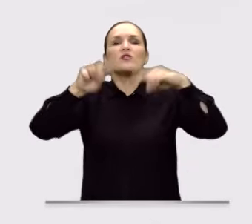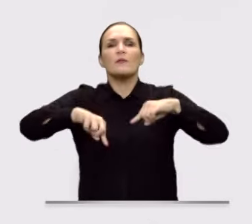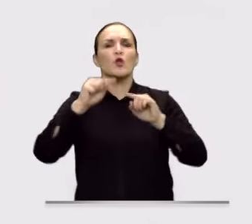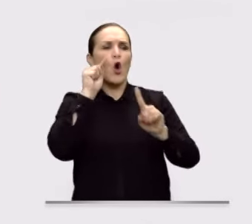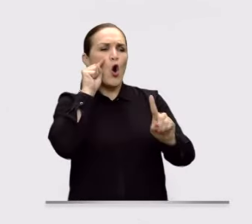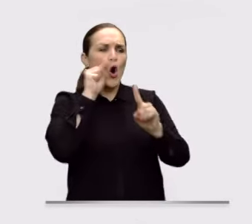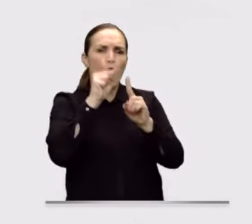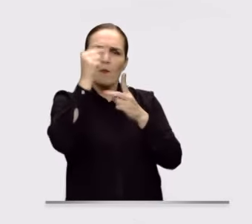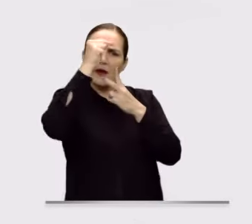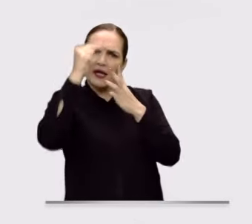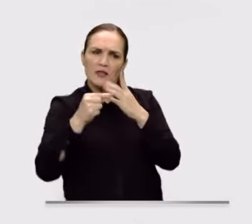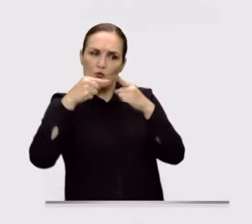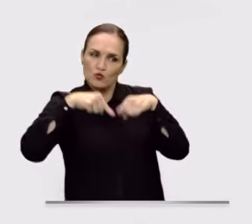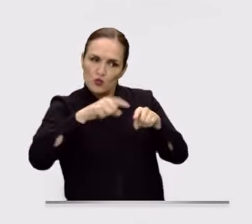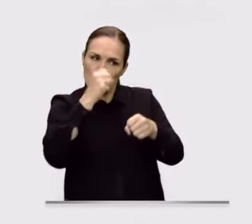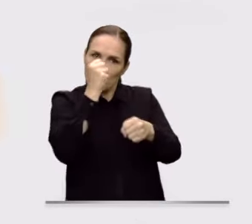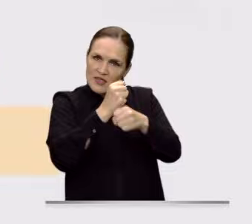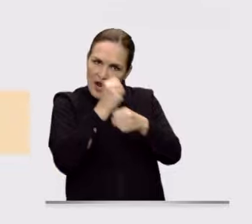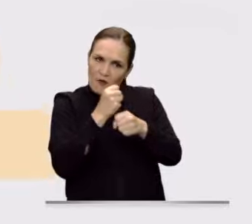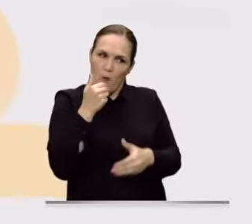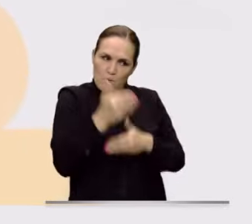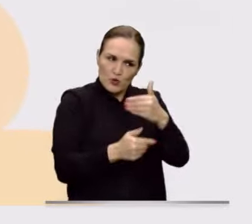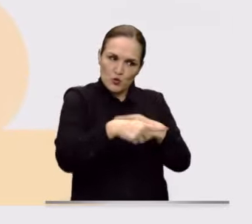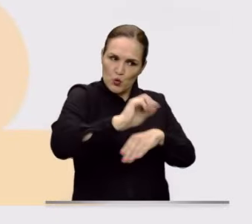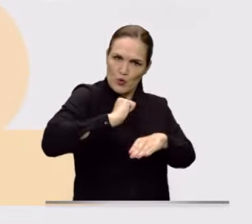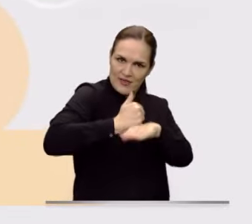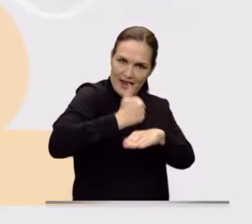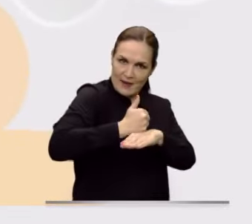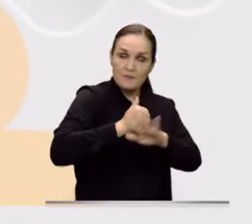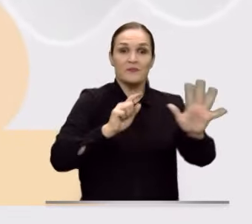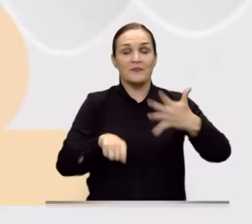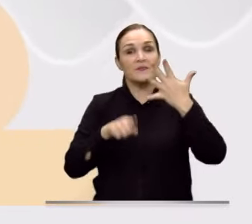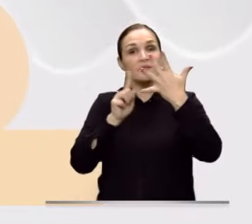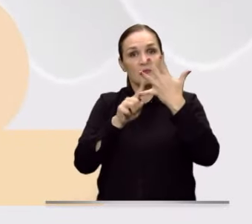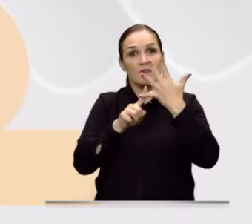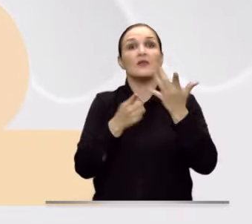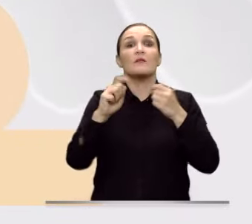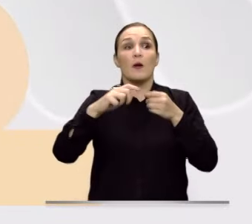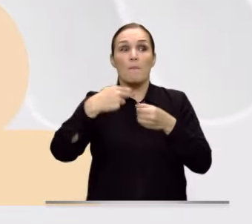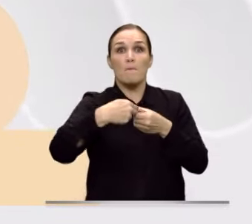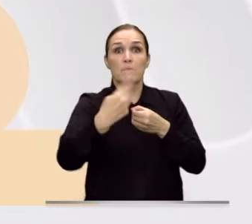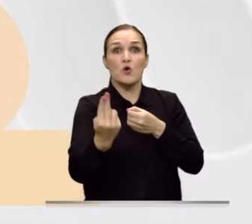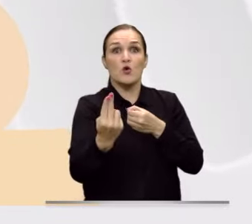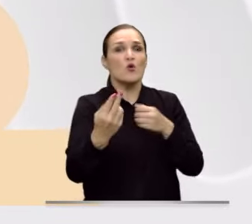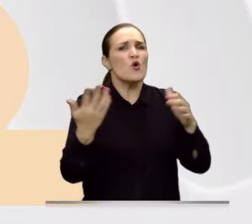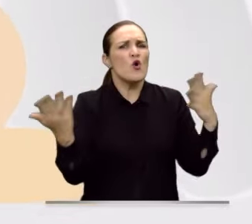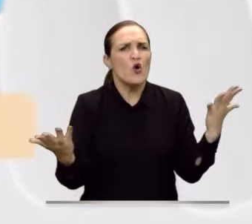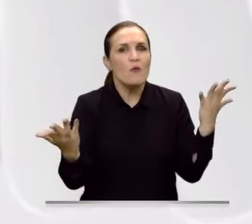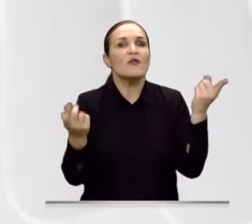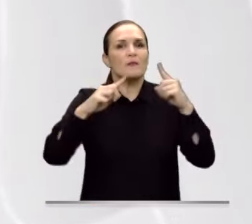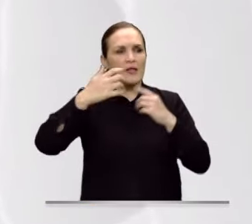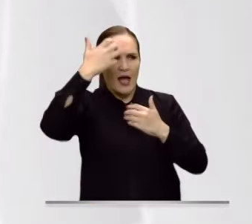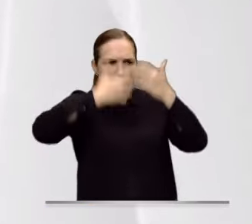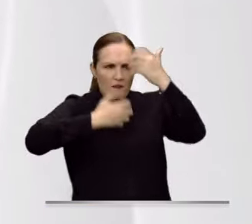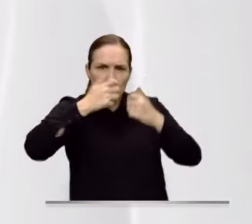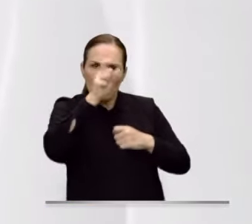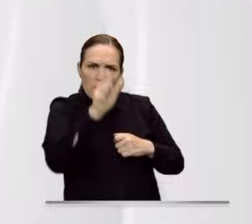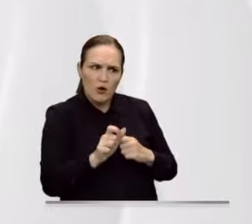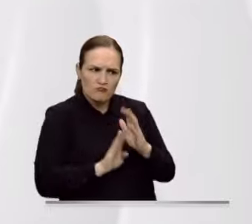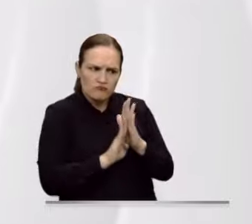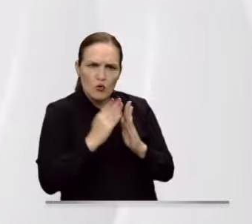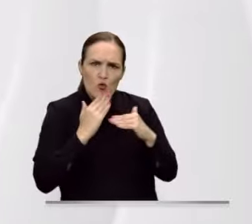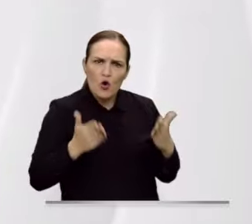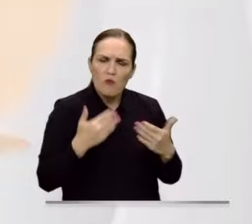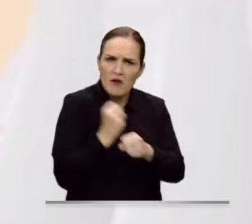CIGEP. Cuarto, desarrollo. Etapa para la notificación de los objetivos que debe cumplir en su trabajo en el cumplimiento de sus tareas. Quinto,